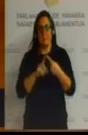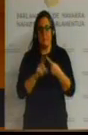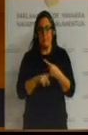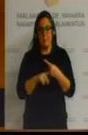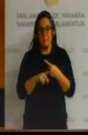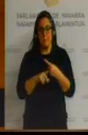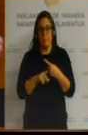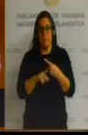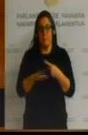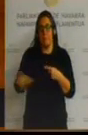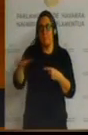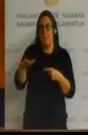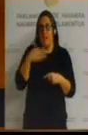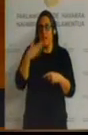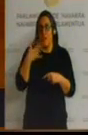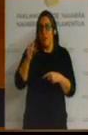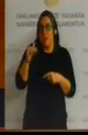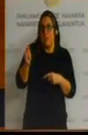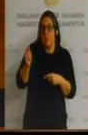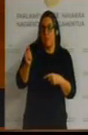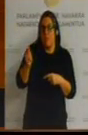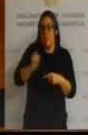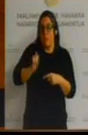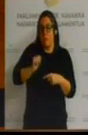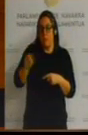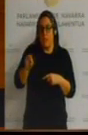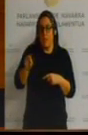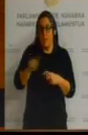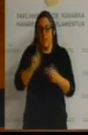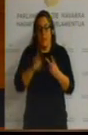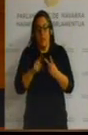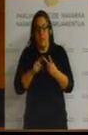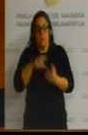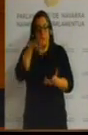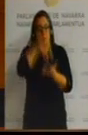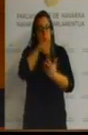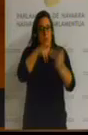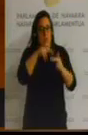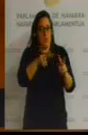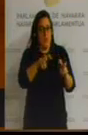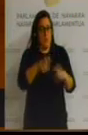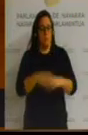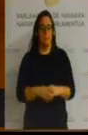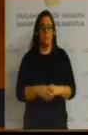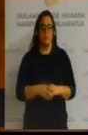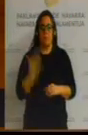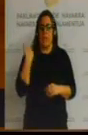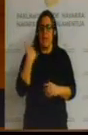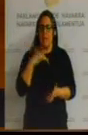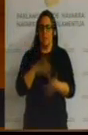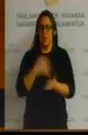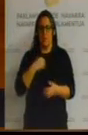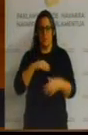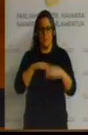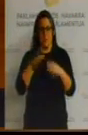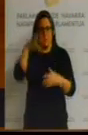espacios existentes y, por otro lado, hacer un nuevo pabellón. El otro día, en la visita a Ciudad de Tudela,